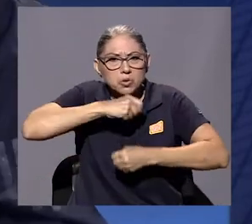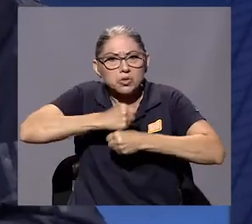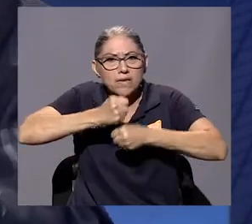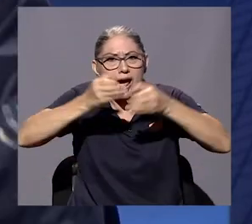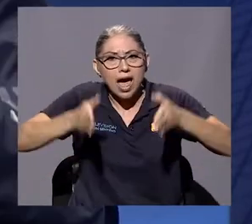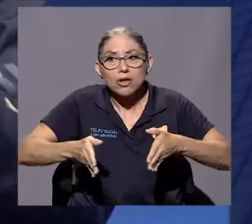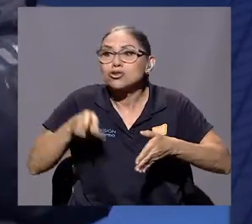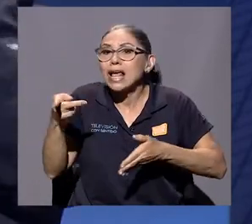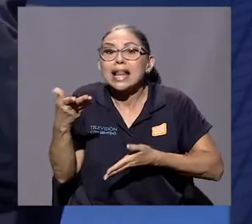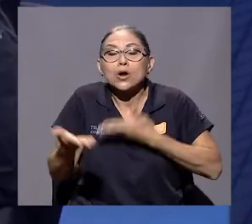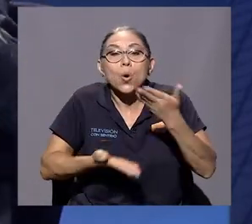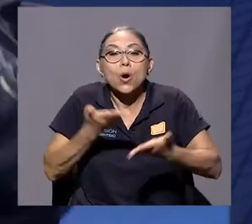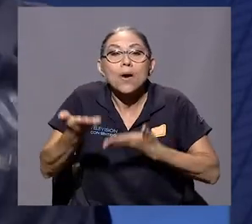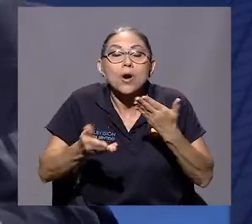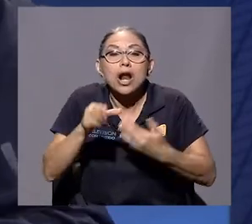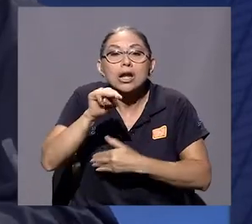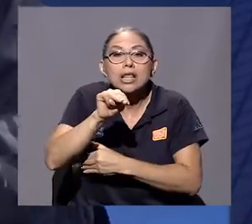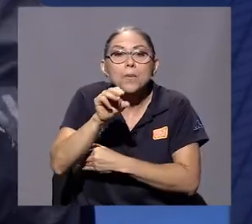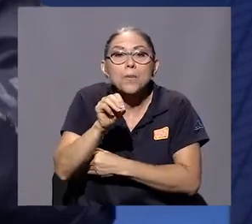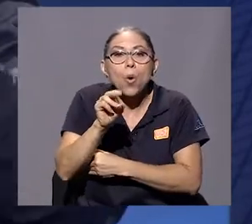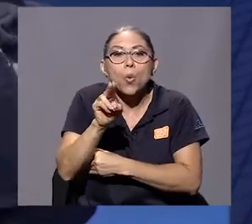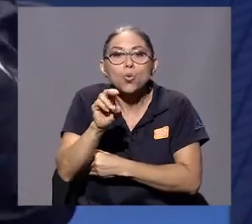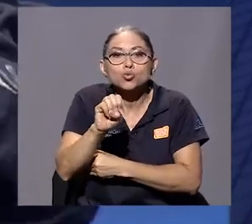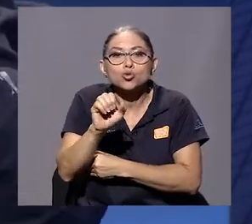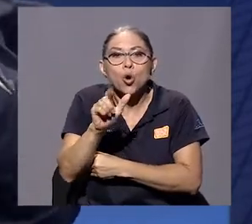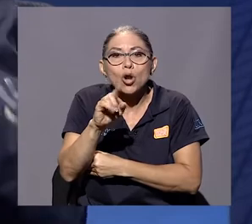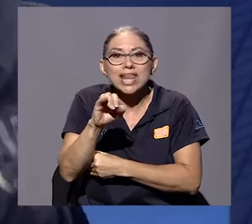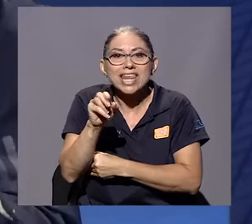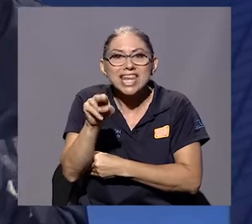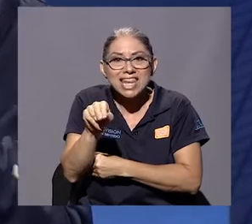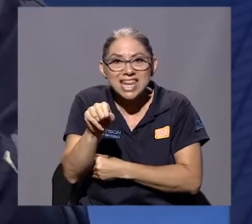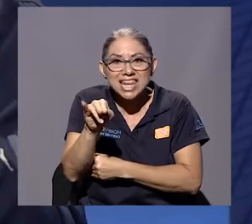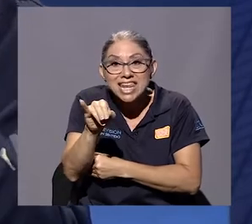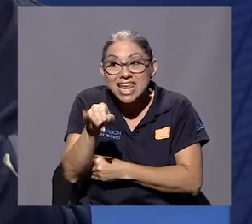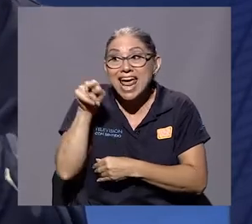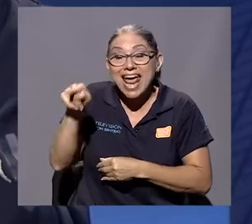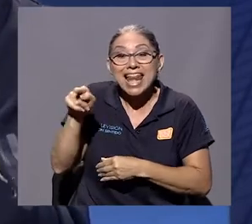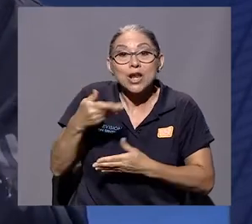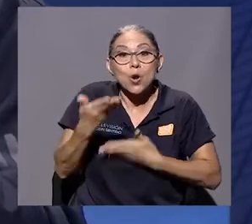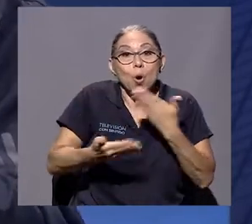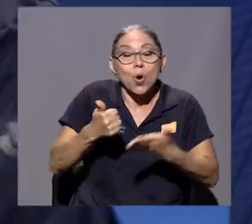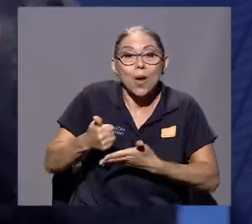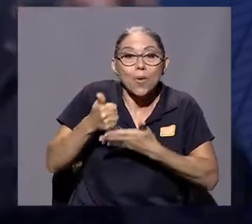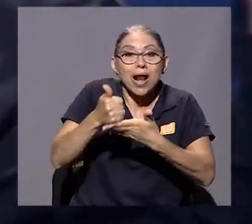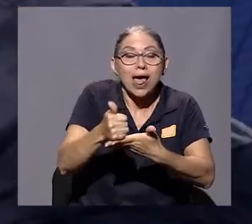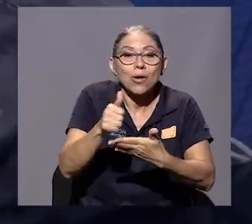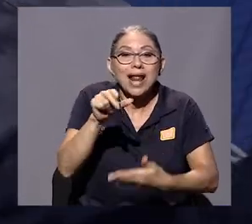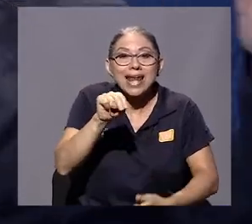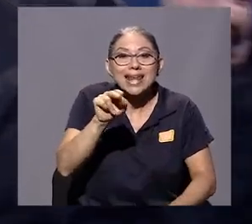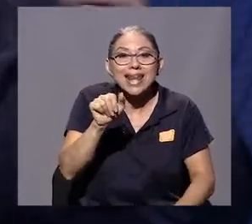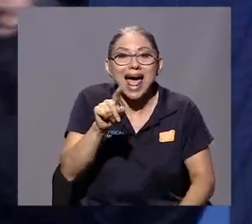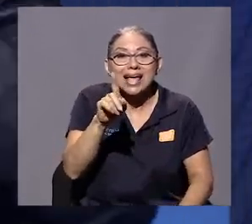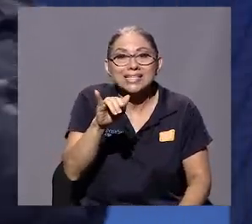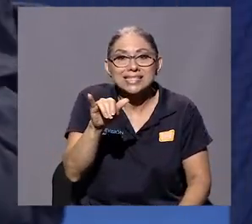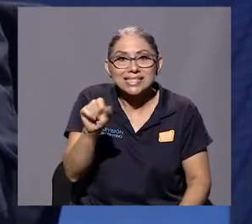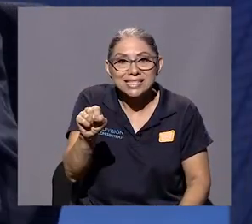Colaborador de Mussolini, colaborador de los nazis, simple en plan. Entonces, de nuevo, Franco,